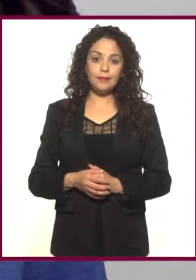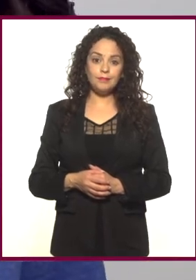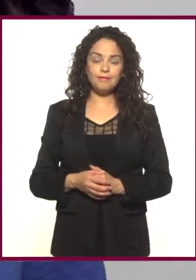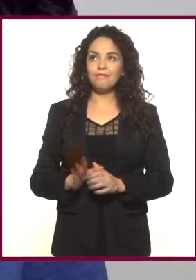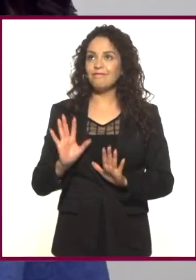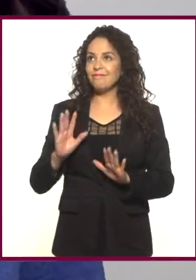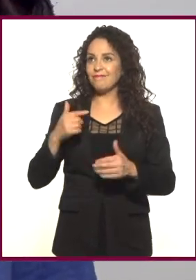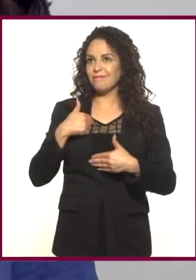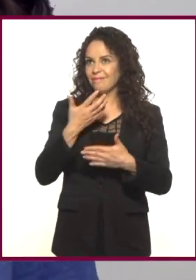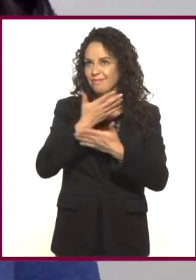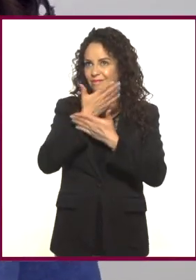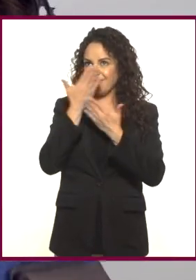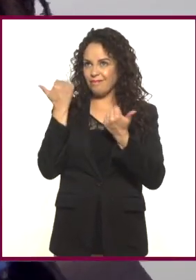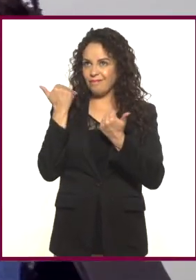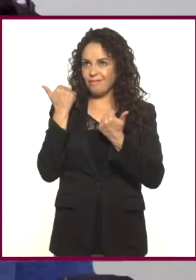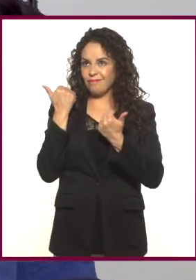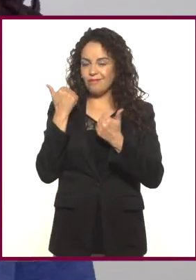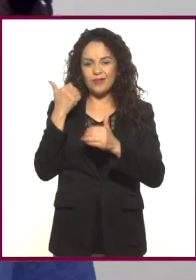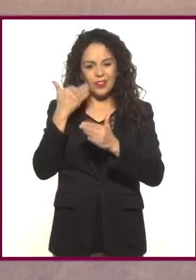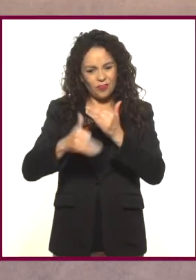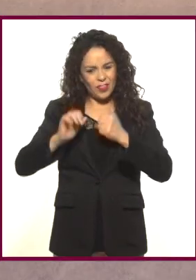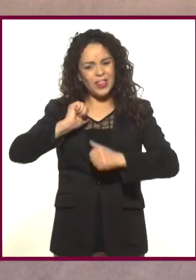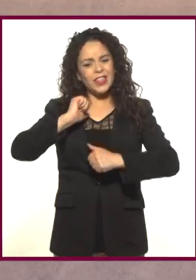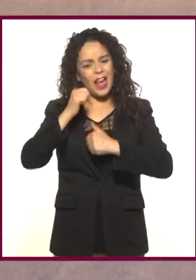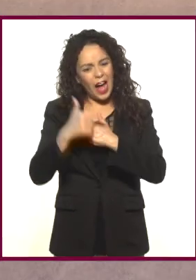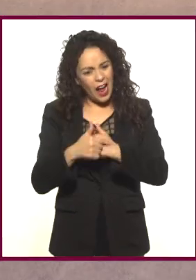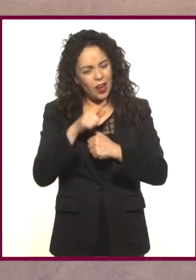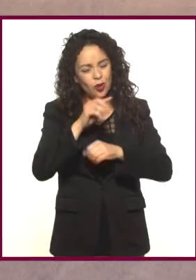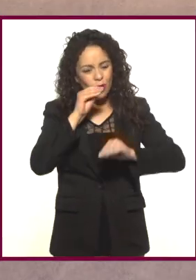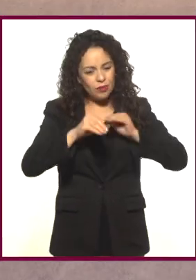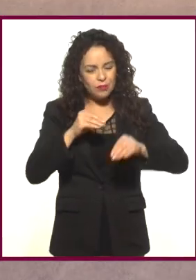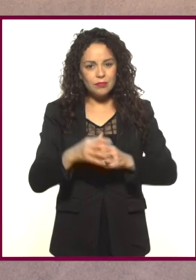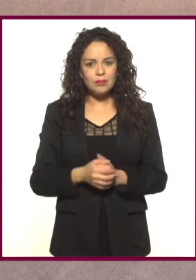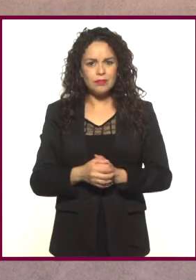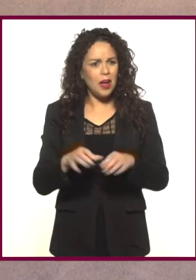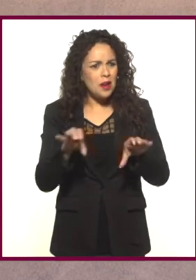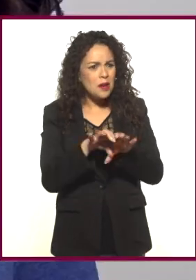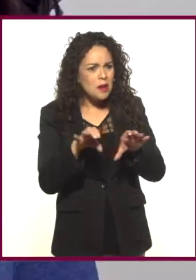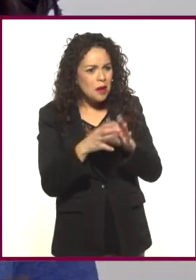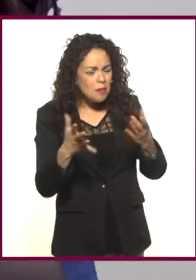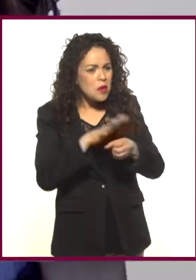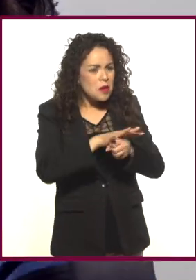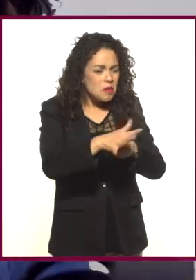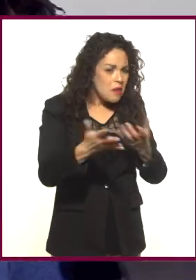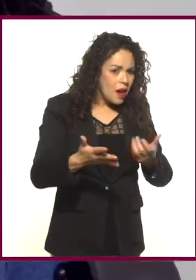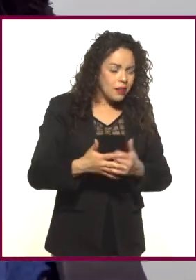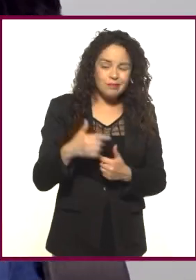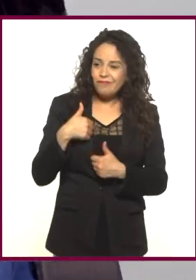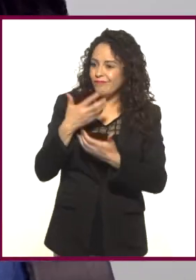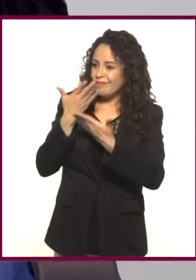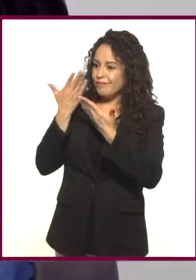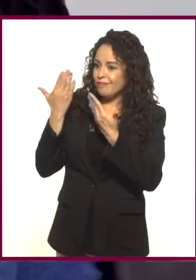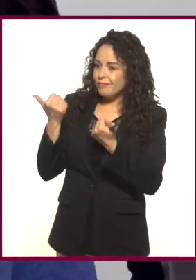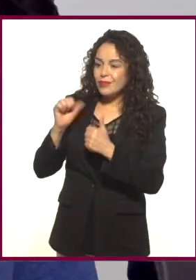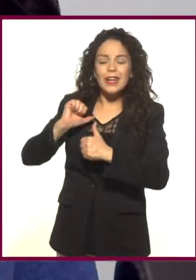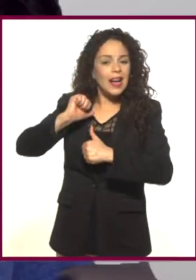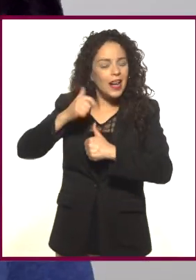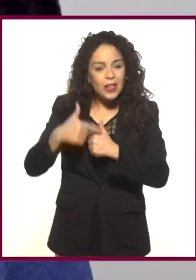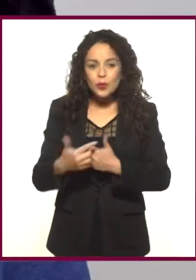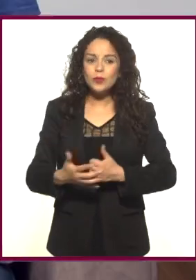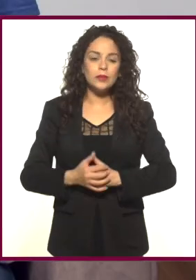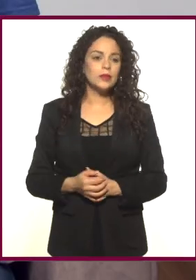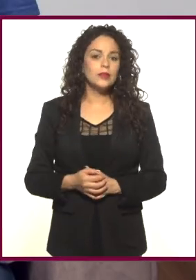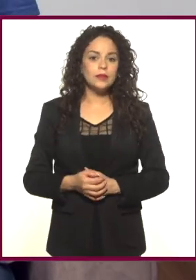No sé, a tu corto le falta algo. ¿Cómo qué? No sé, algo.